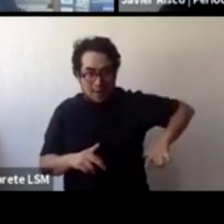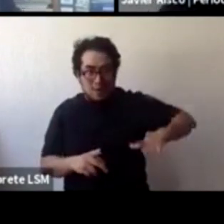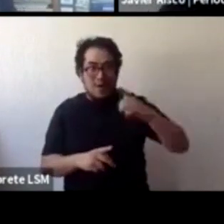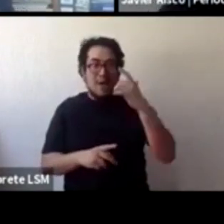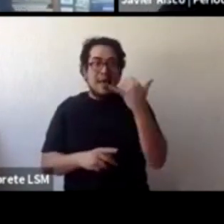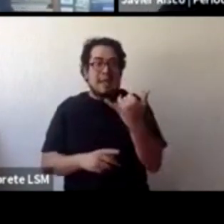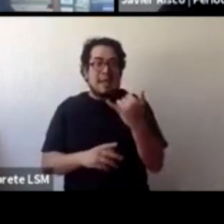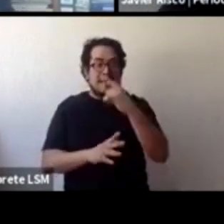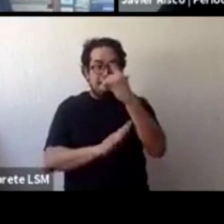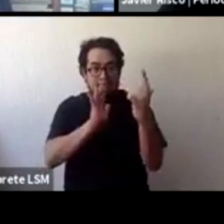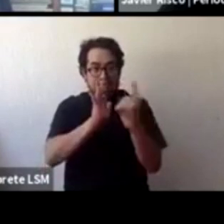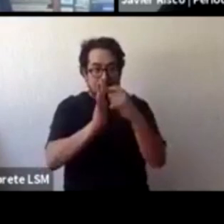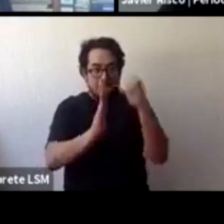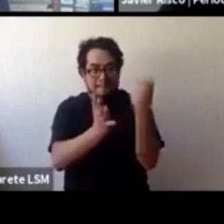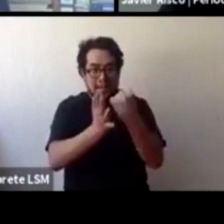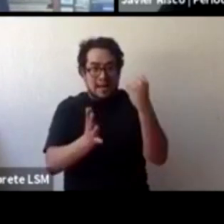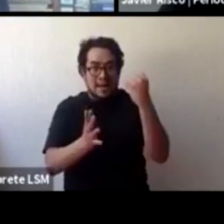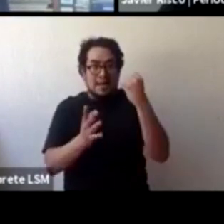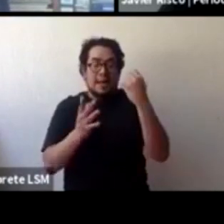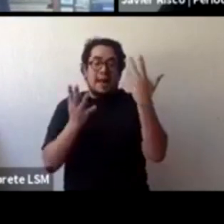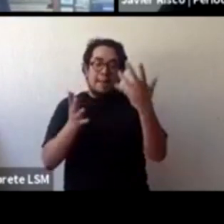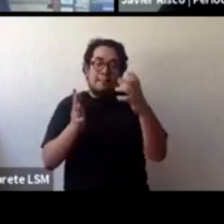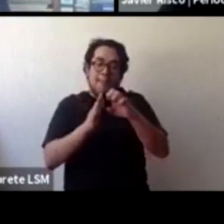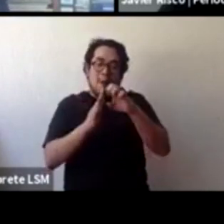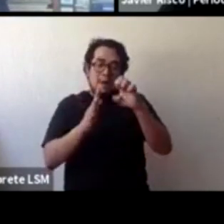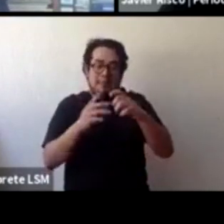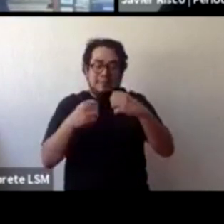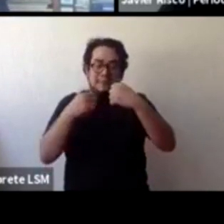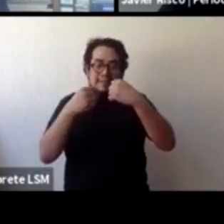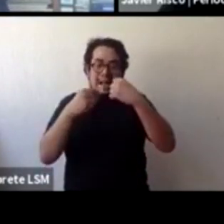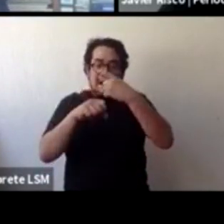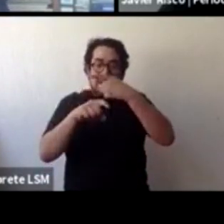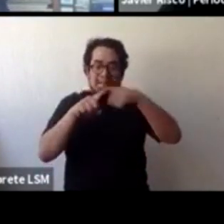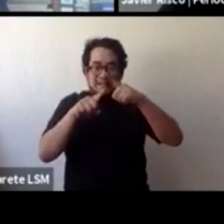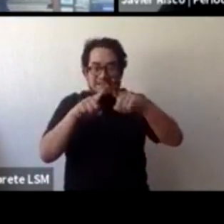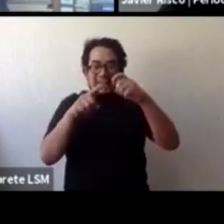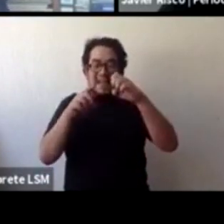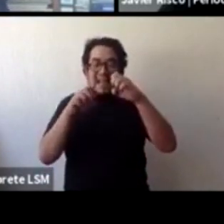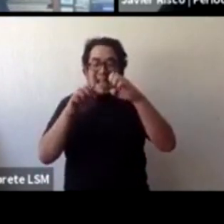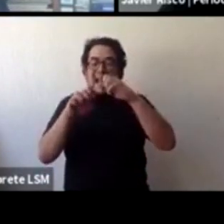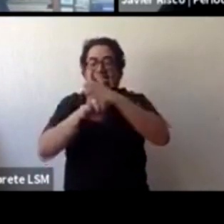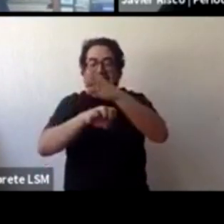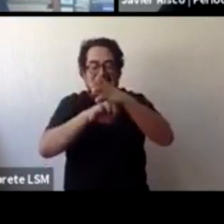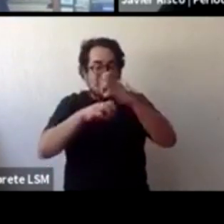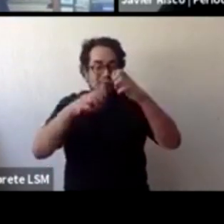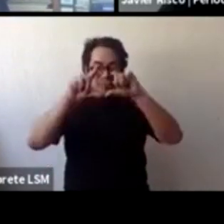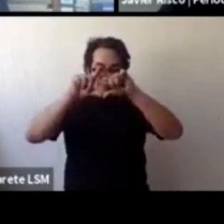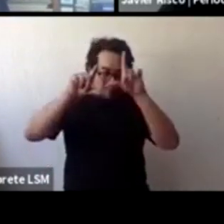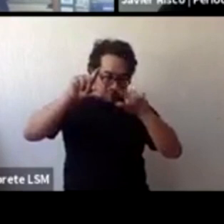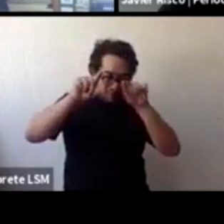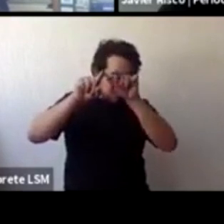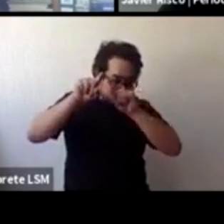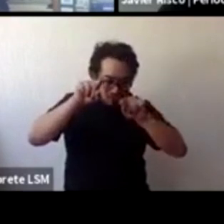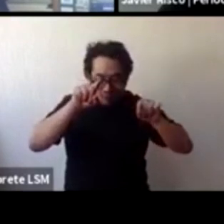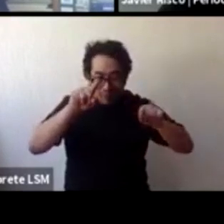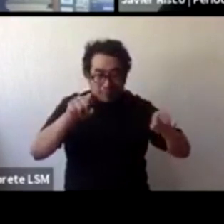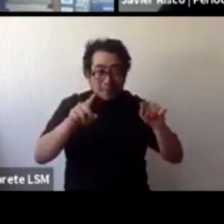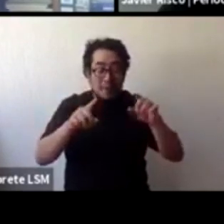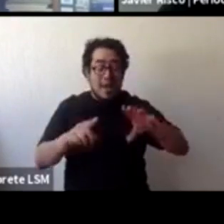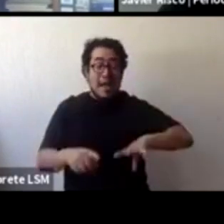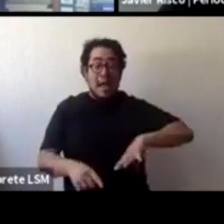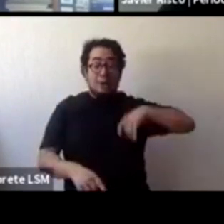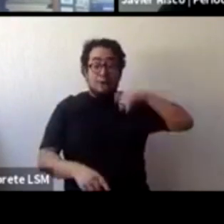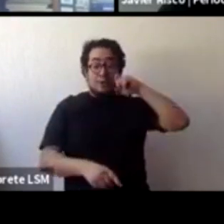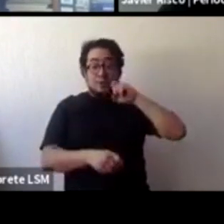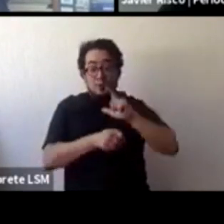tenemos en el estado vecino, ¿no? En donde incluso el abuso sexual o la violencia